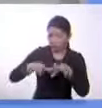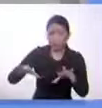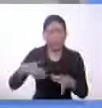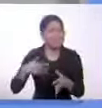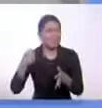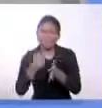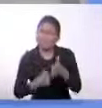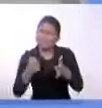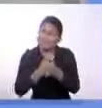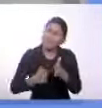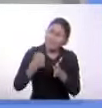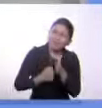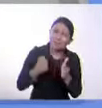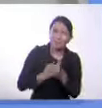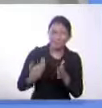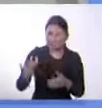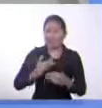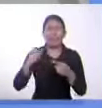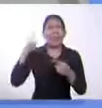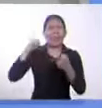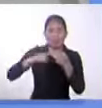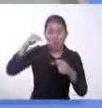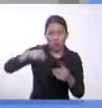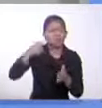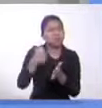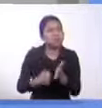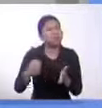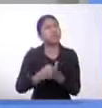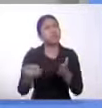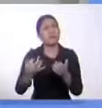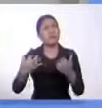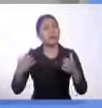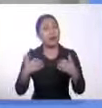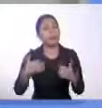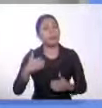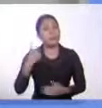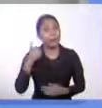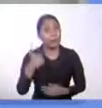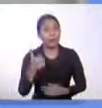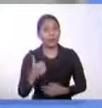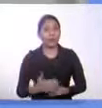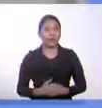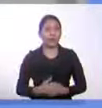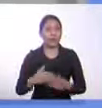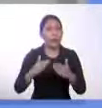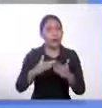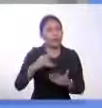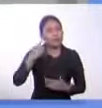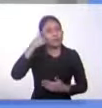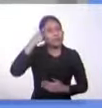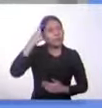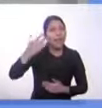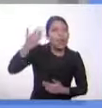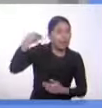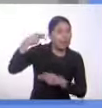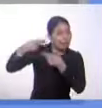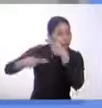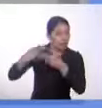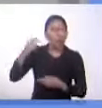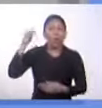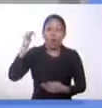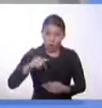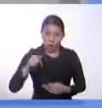podamos en realidad gozar de ese buen vivir que fue un sueño de nuestros ancestros. Entonces hoy,